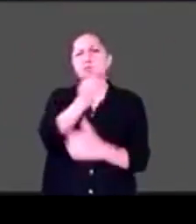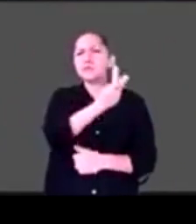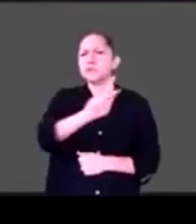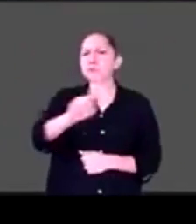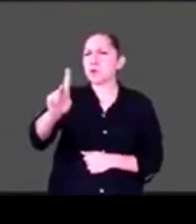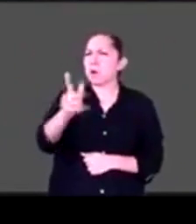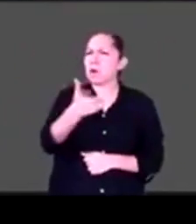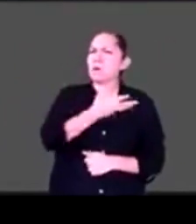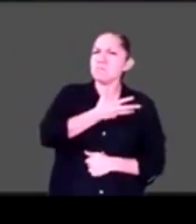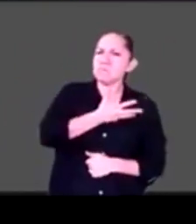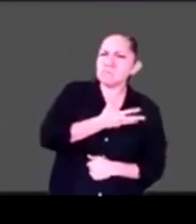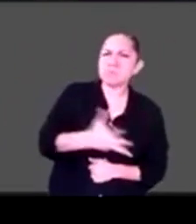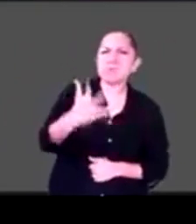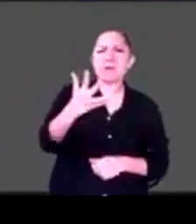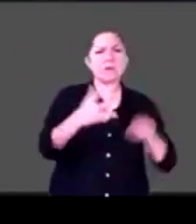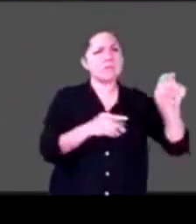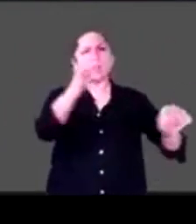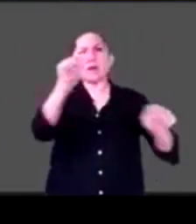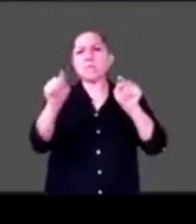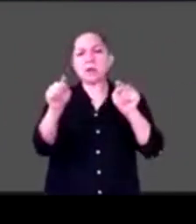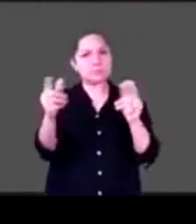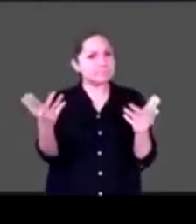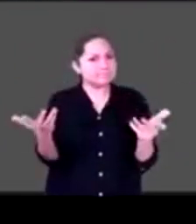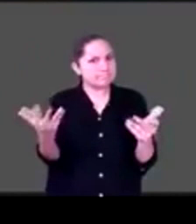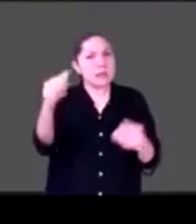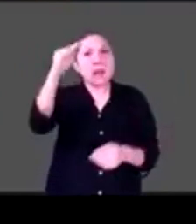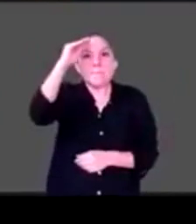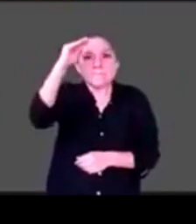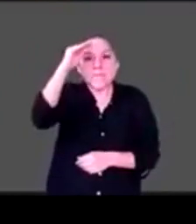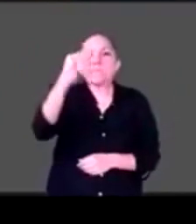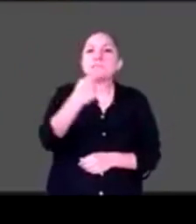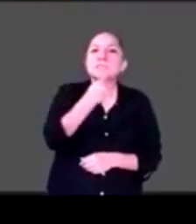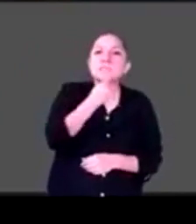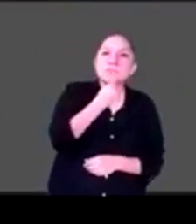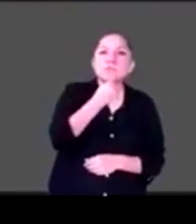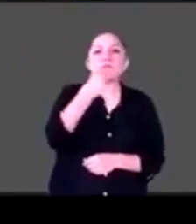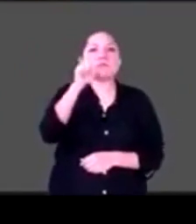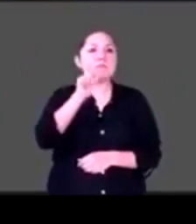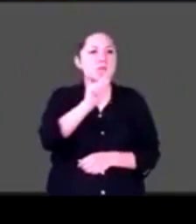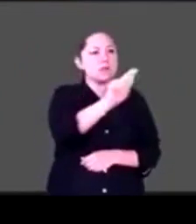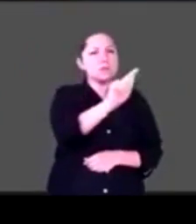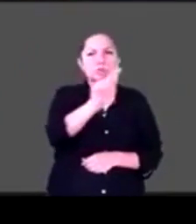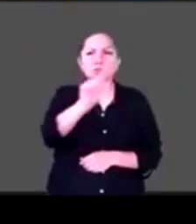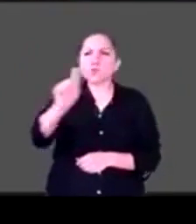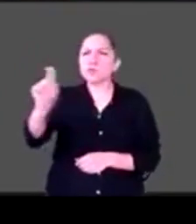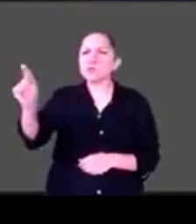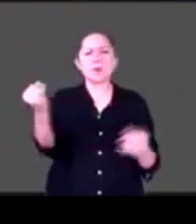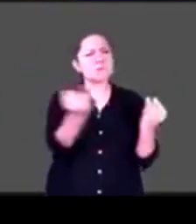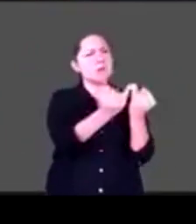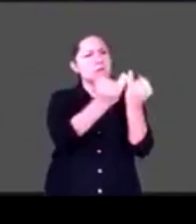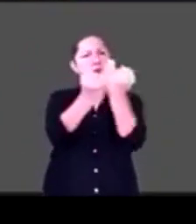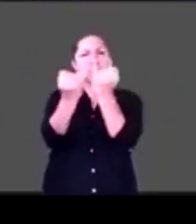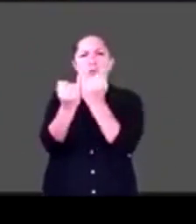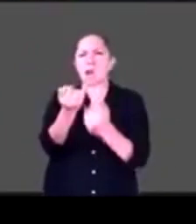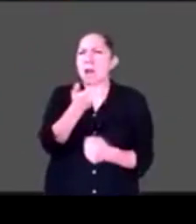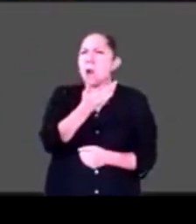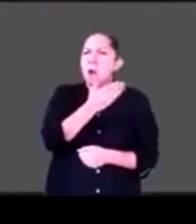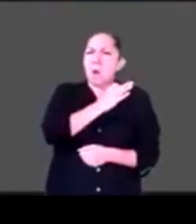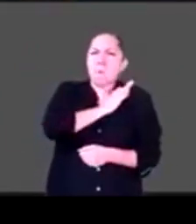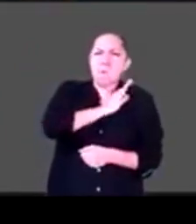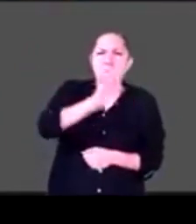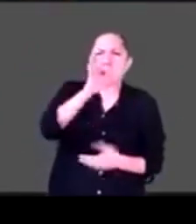Y pensamos que todos los niños y las niñas son iguales y pueden acceder a los mismos contenidos y no es así, ¿no? Hemos visto que